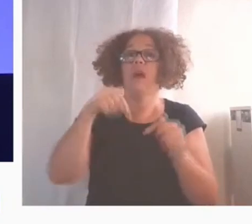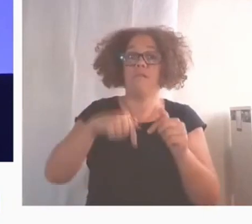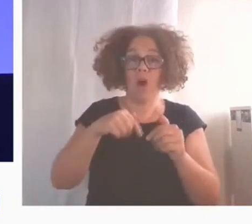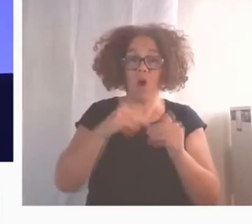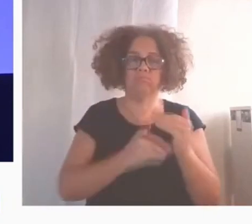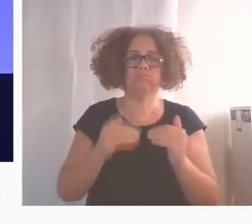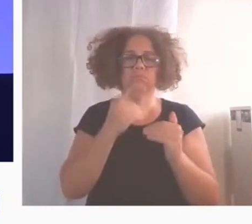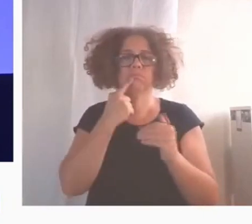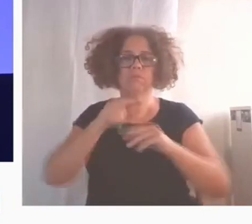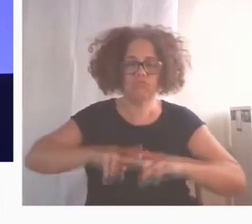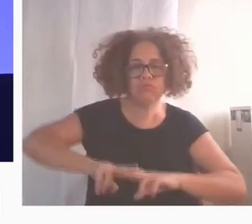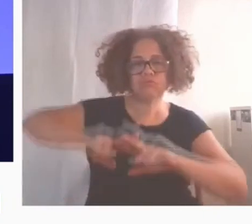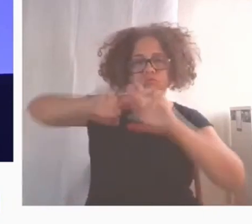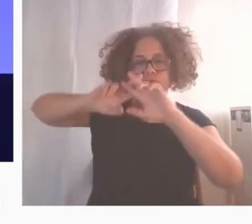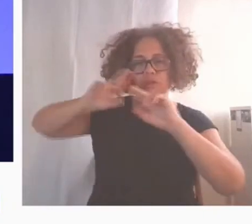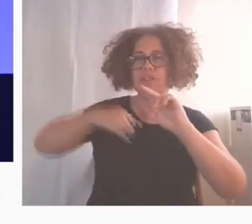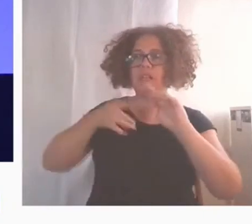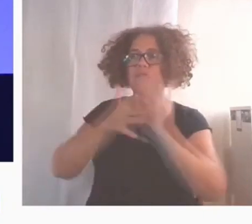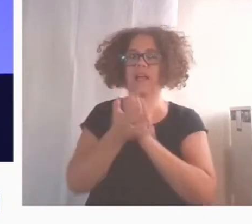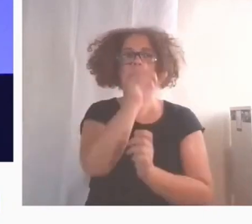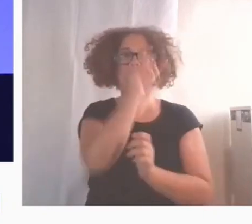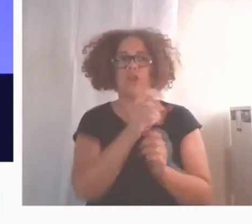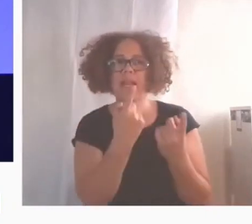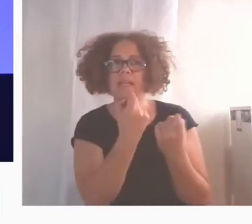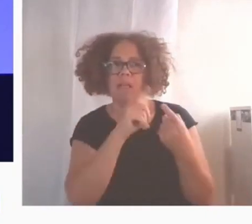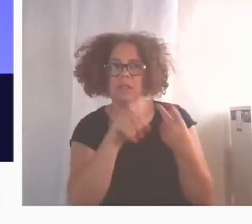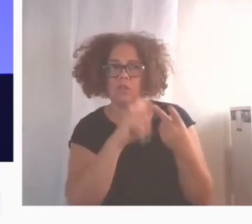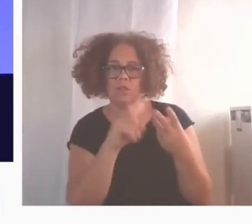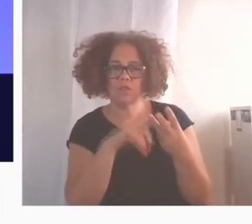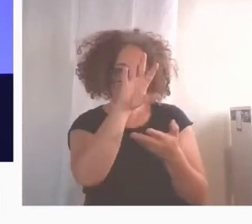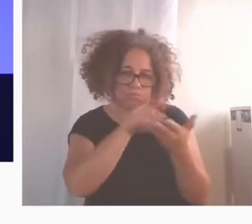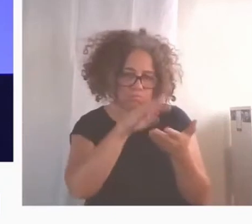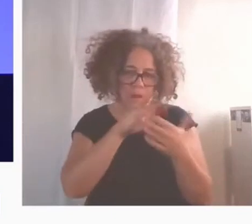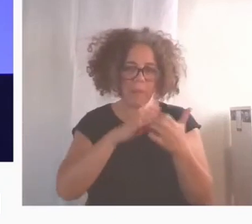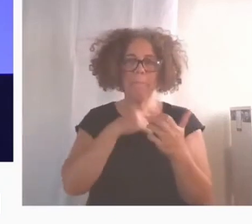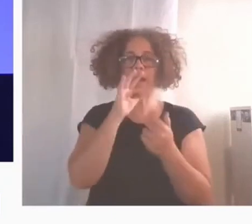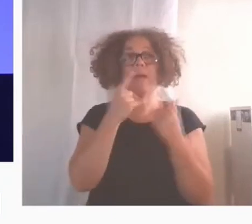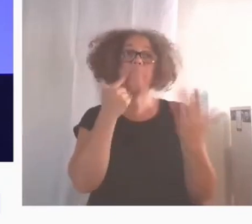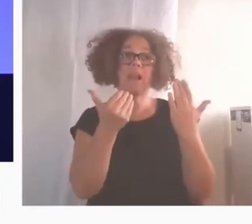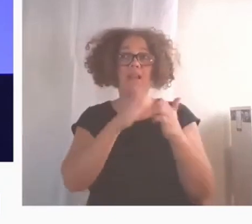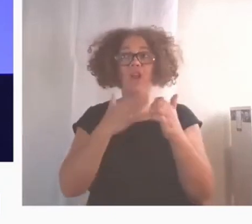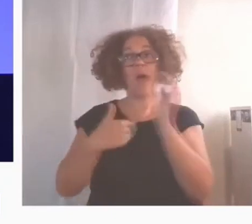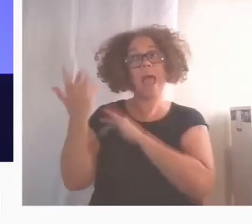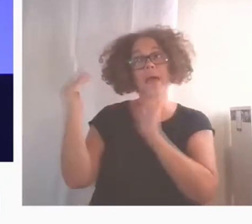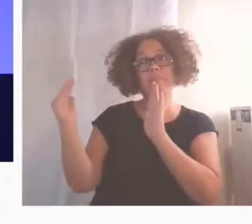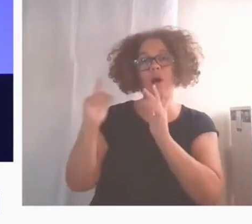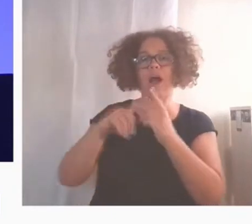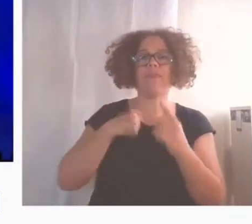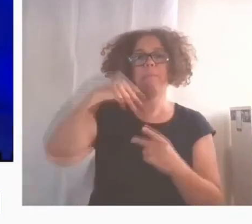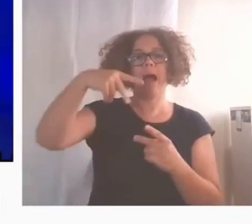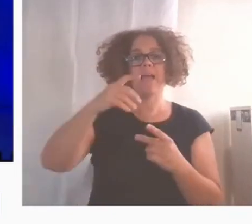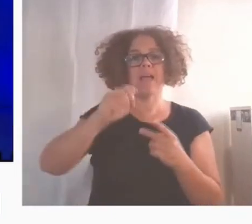las necesidades de las personas, haciendo un paralelismo entre la época de Magallanes, el Cano y la actual,